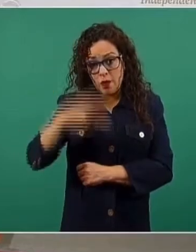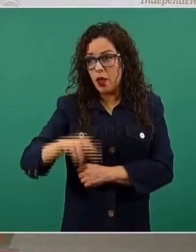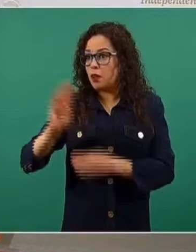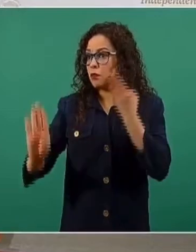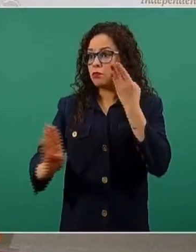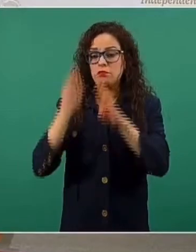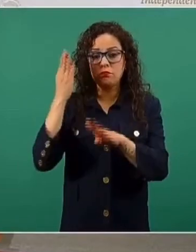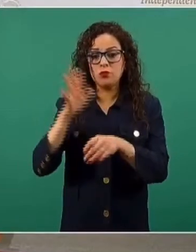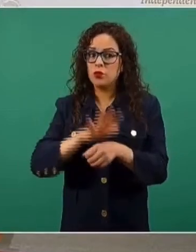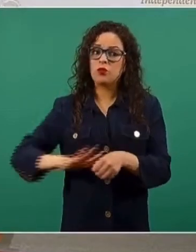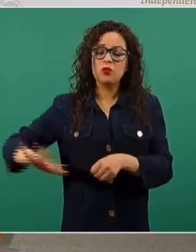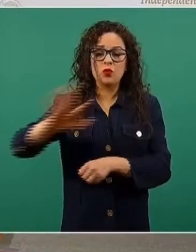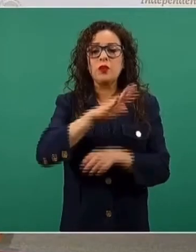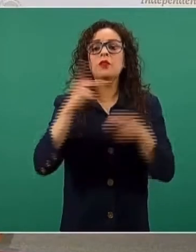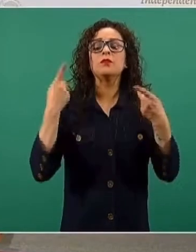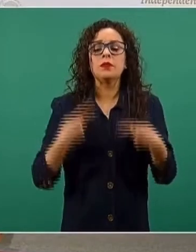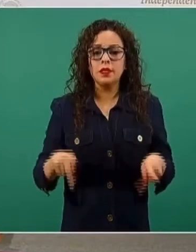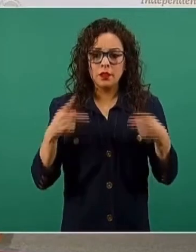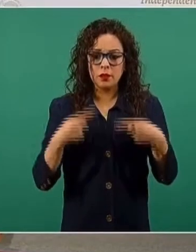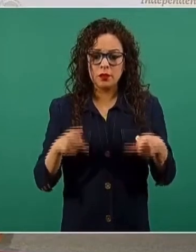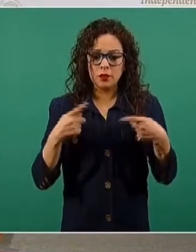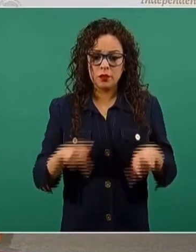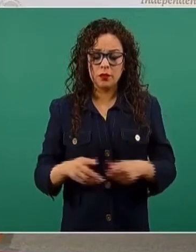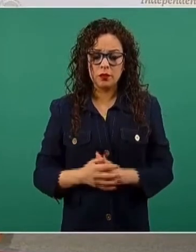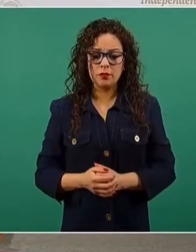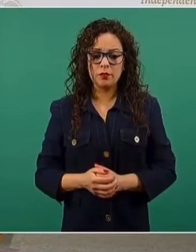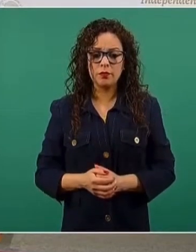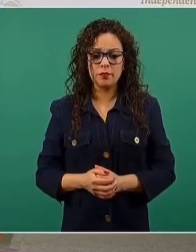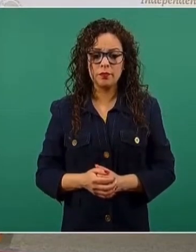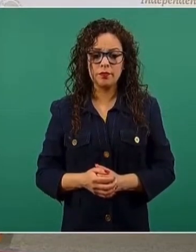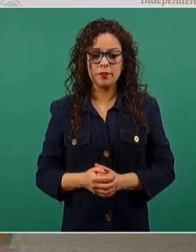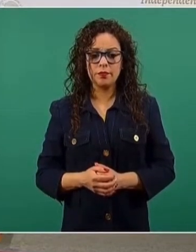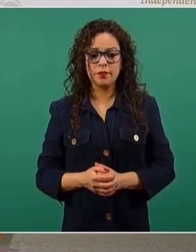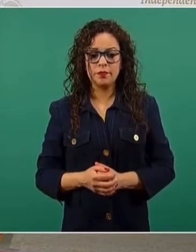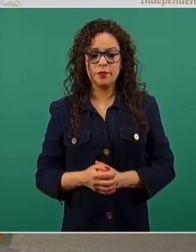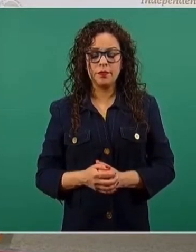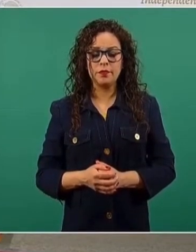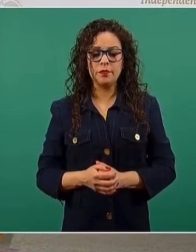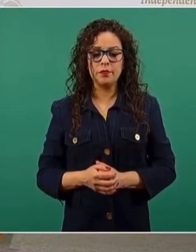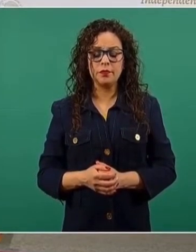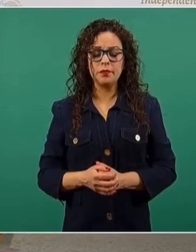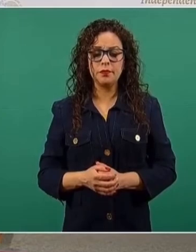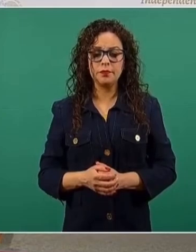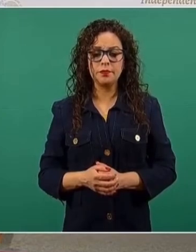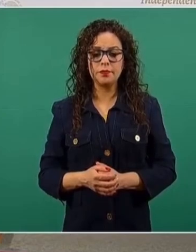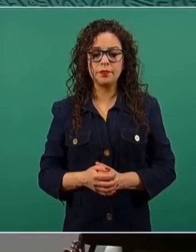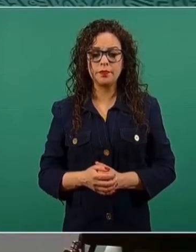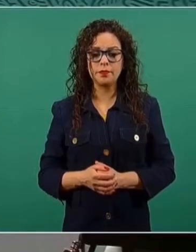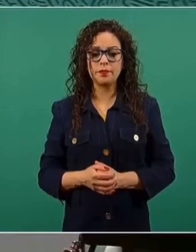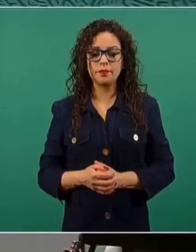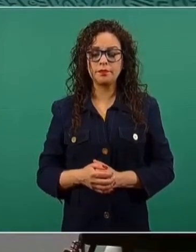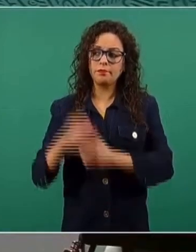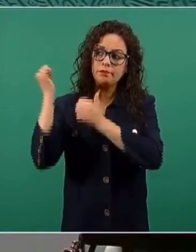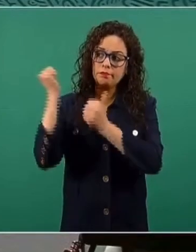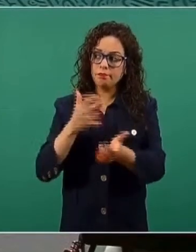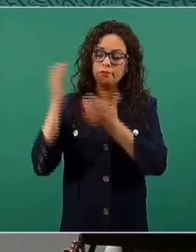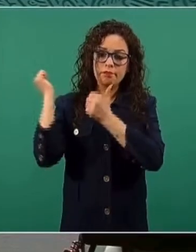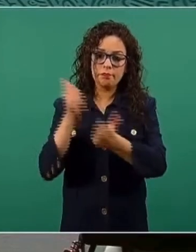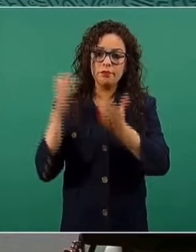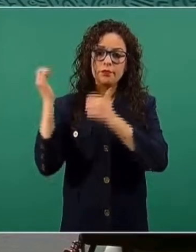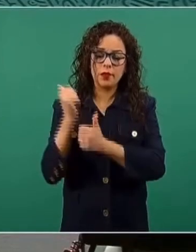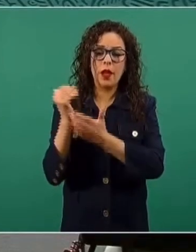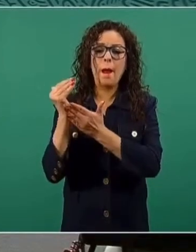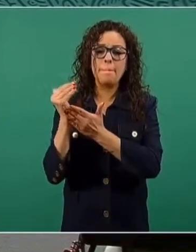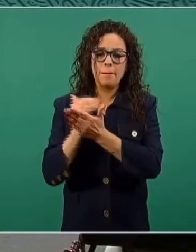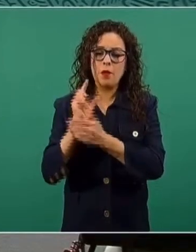mundo que está llegando a una velocidad menor a la que todas y todos quisiéramos. No